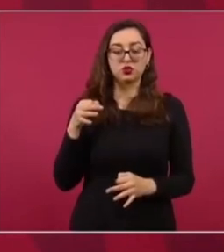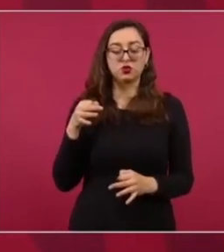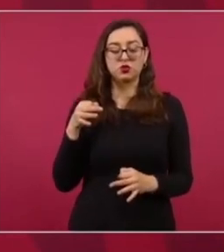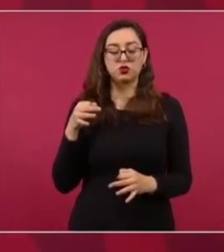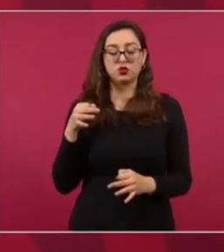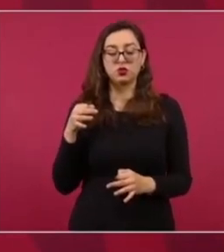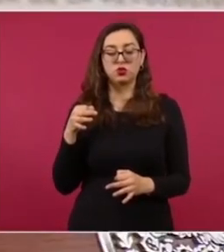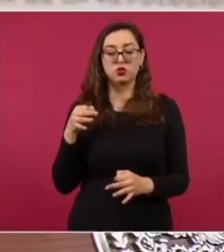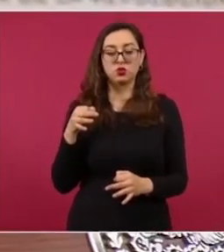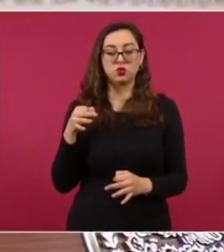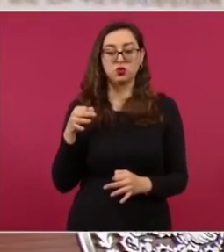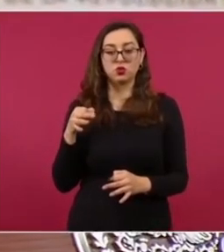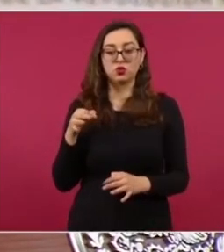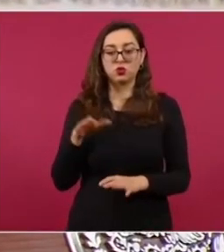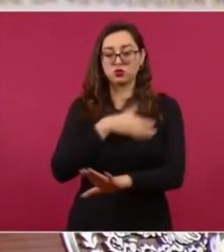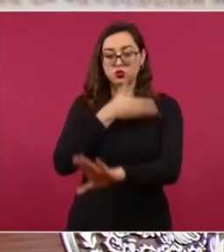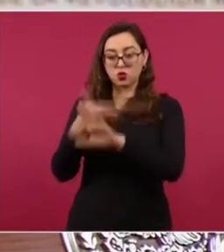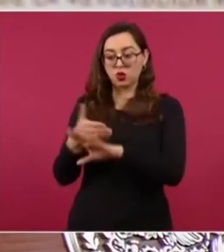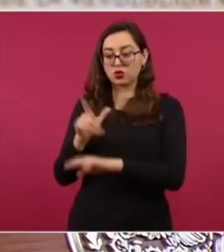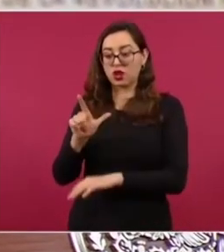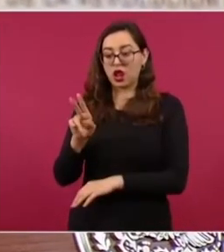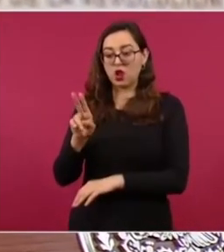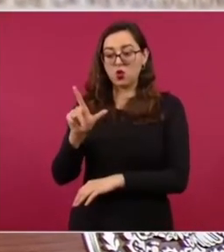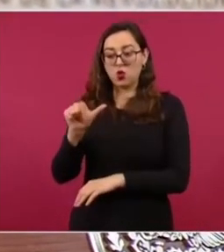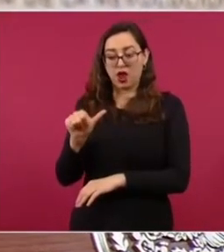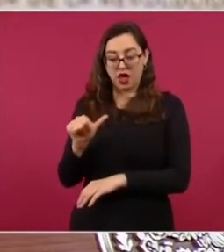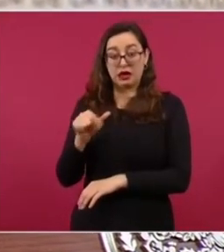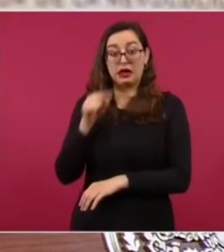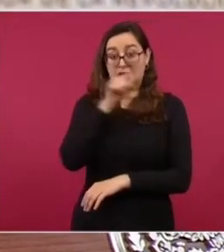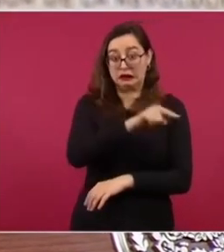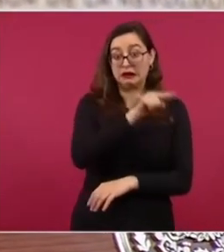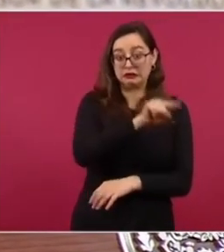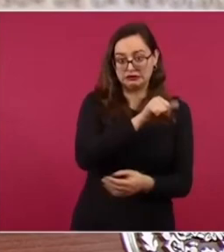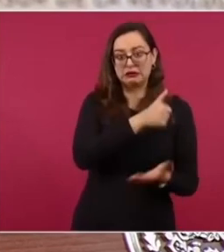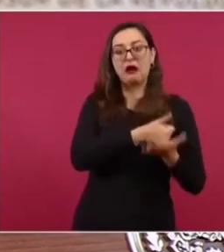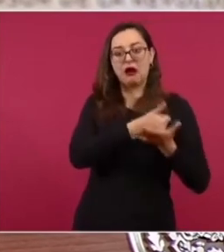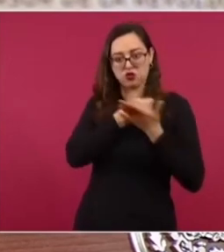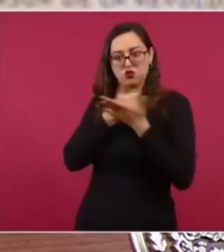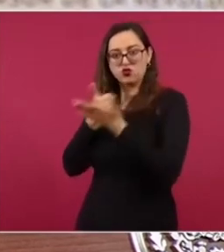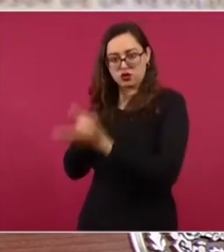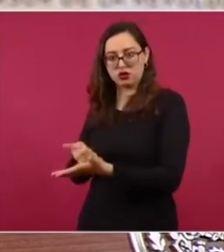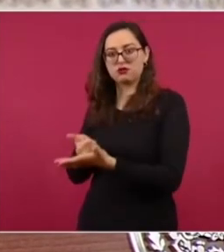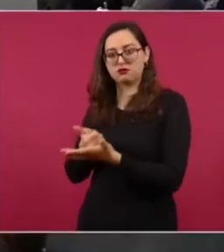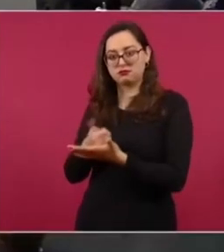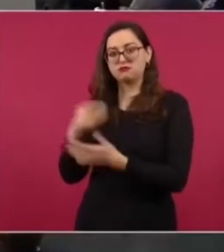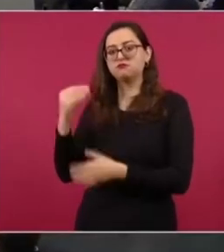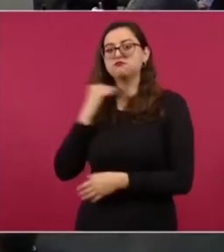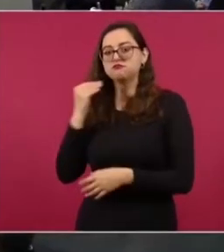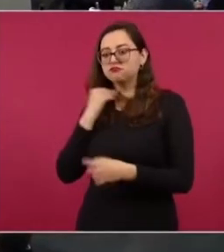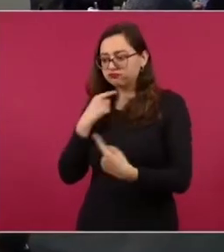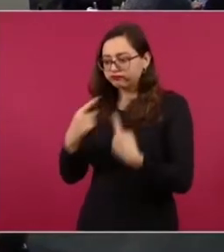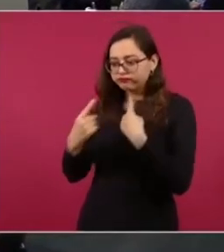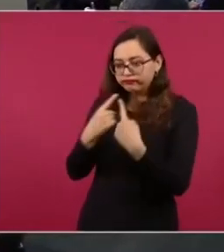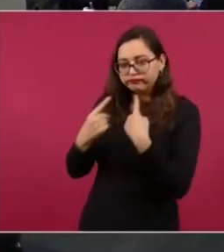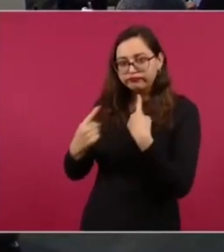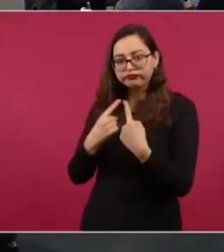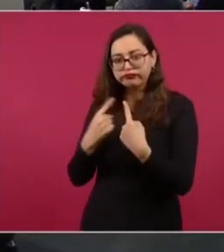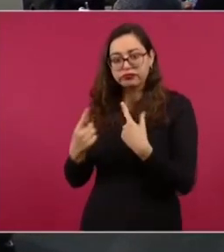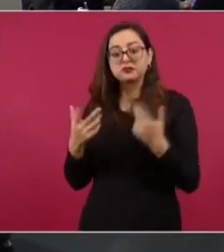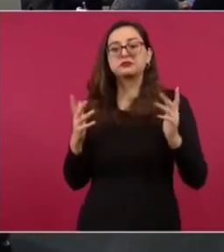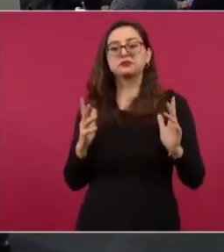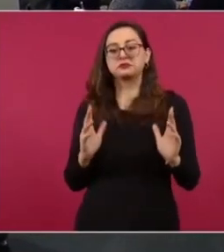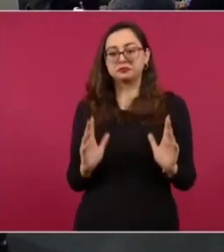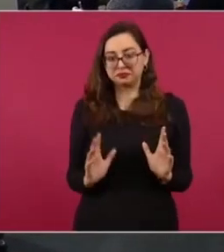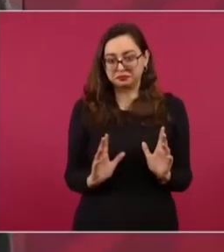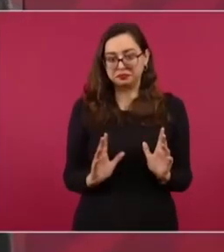impuso a Lula como abogado entonces leí